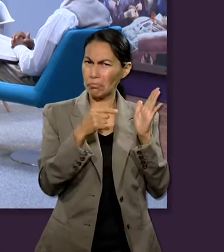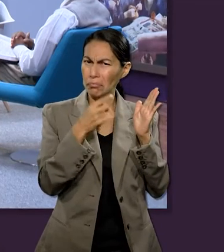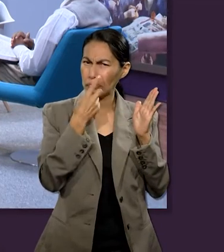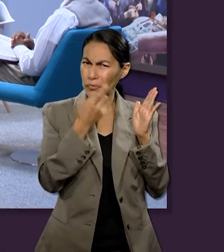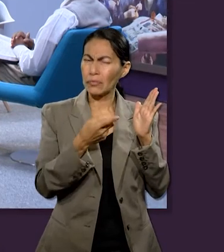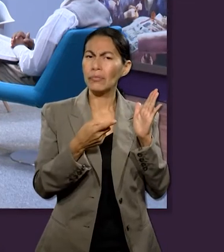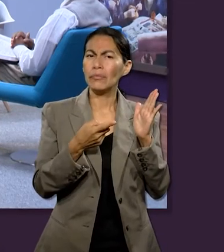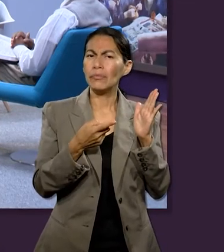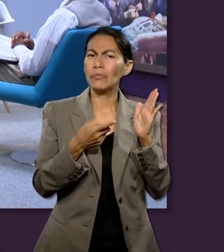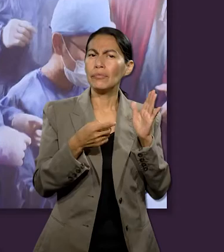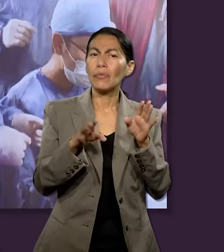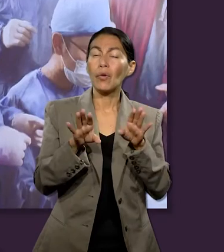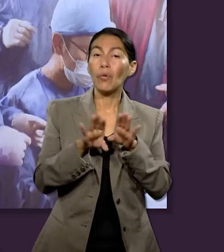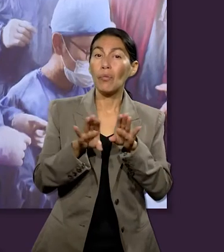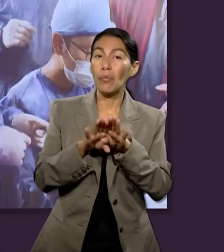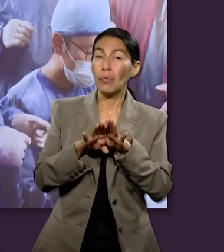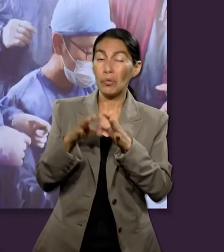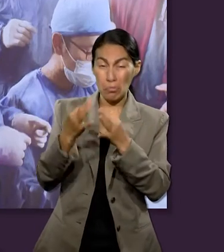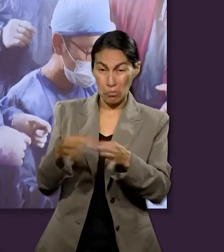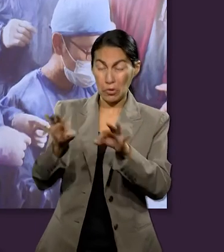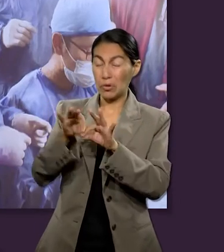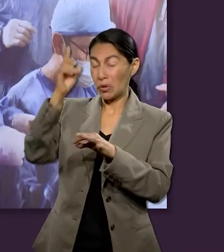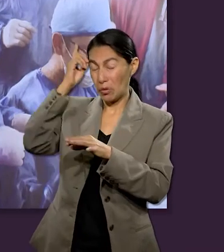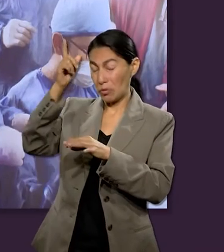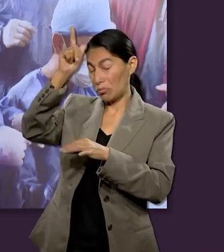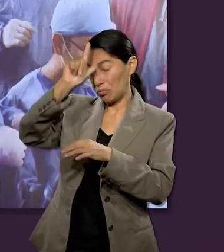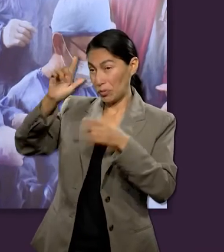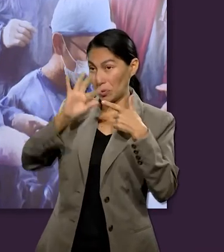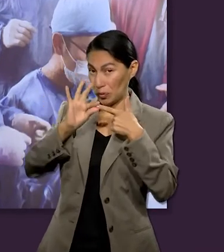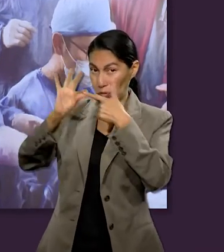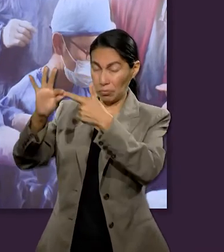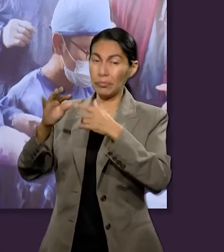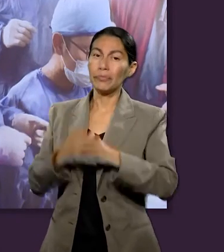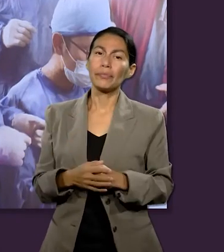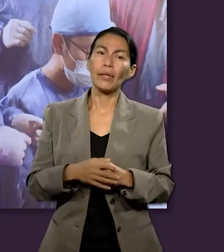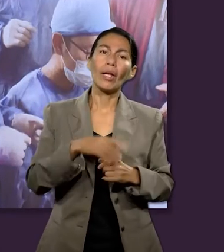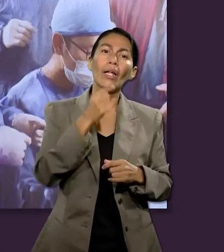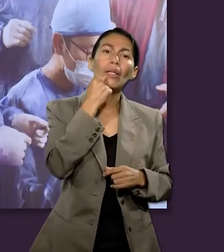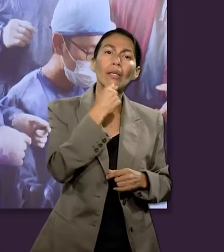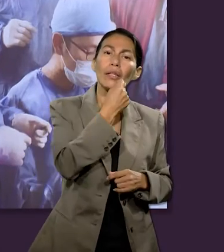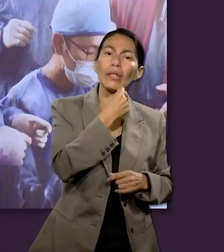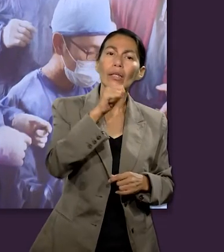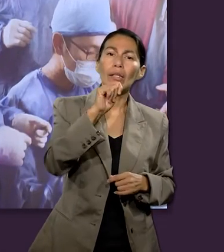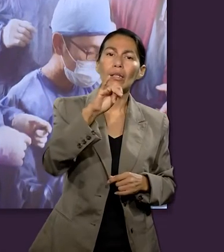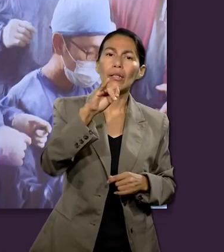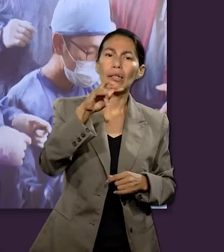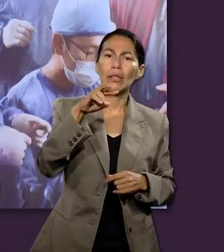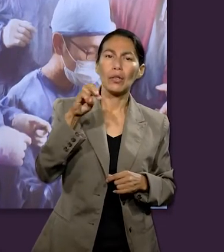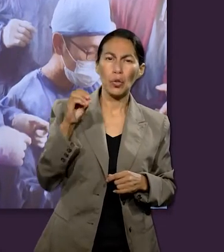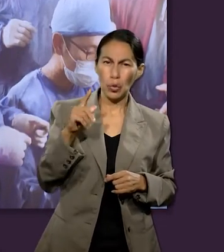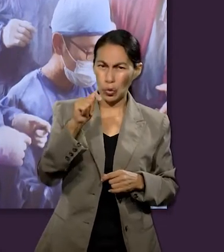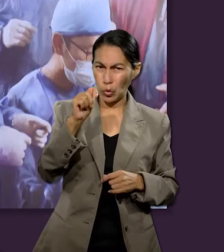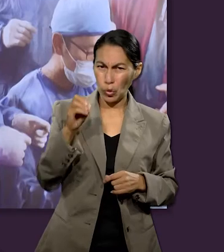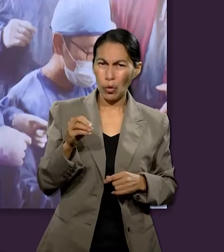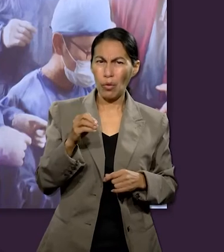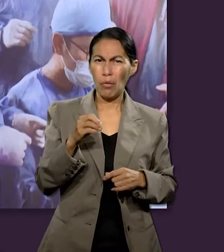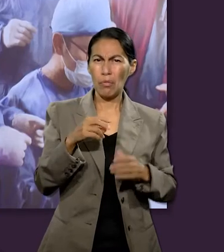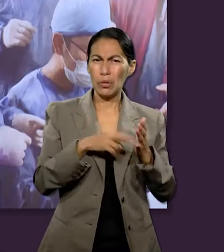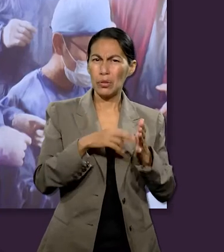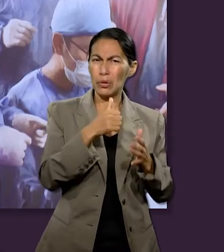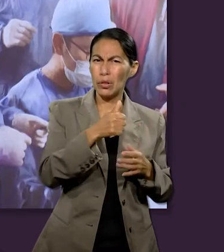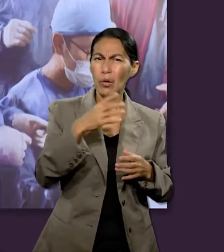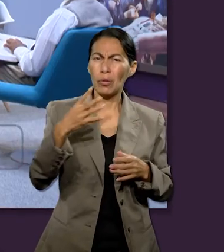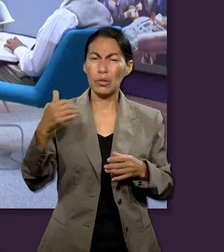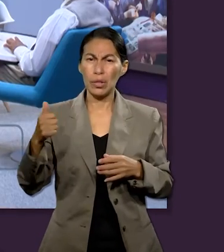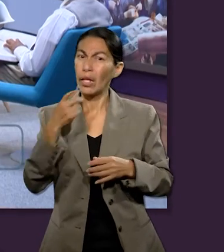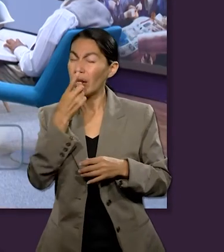tengo otros textos que nos confirman la guía, la importancia del Espíritu Santo. Están en Tito, capítulo 3, versículos 4